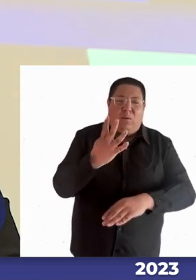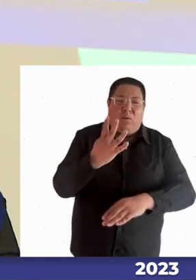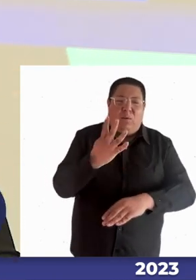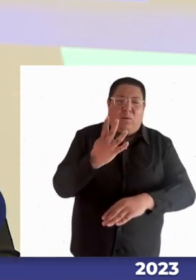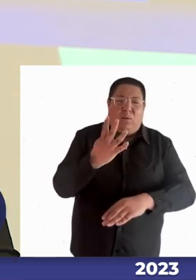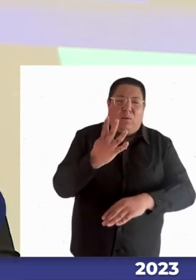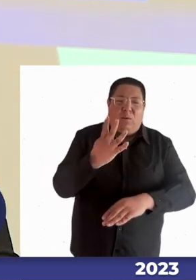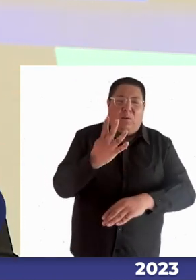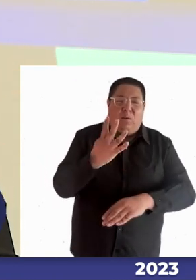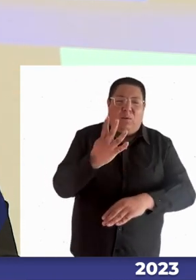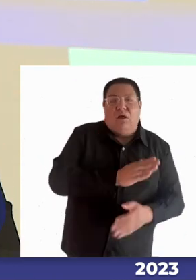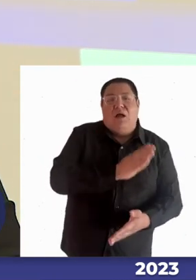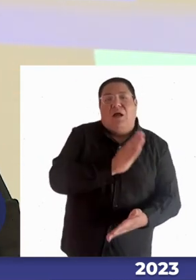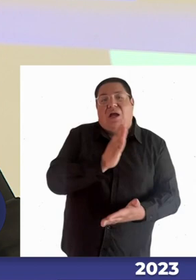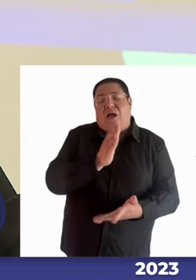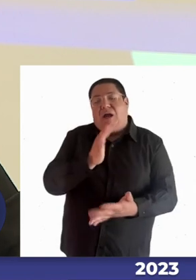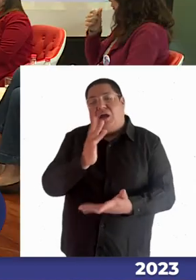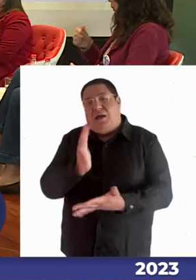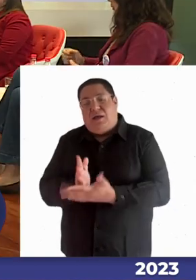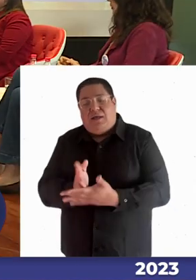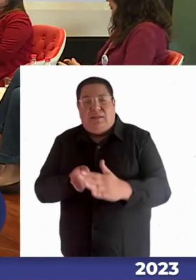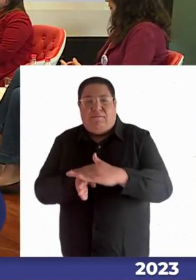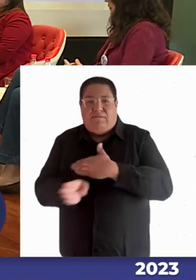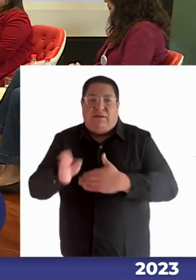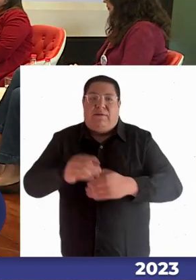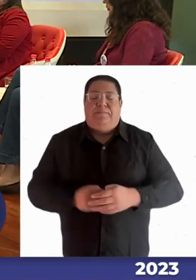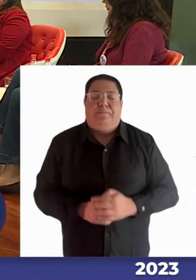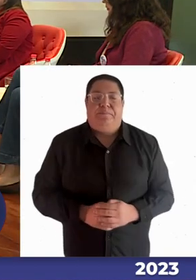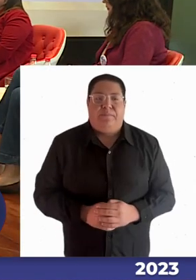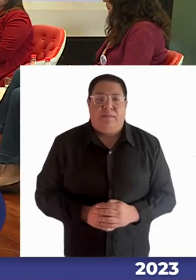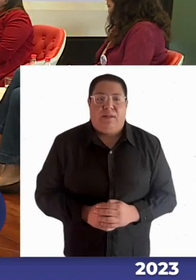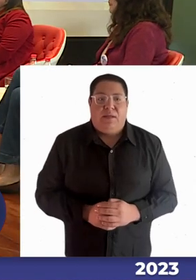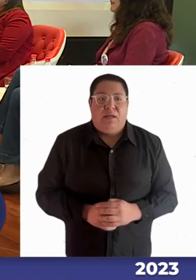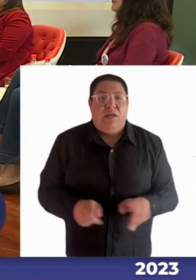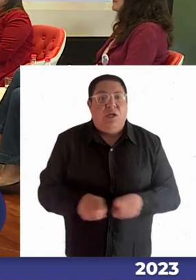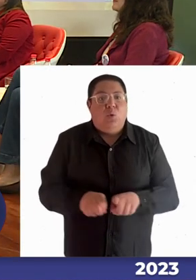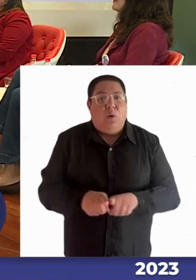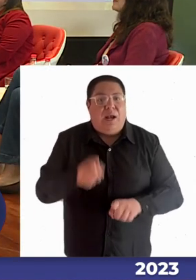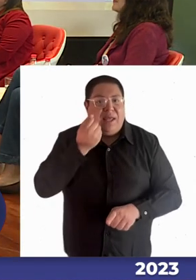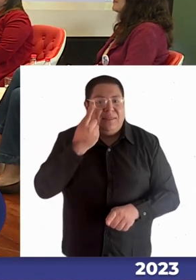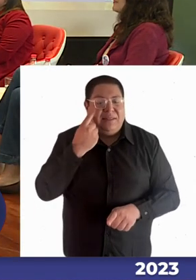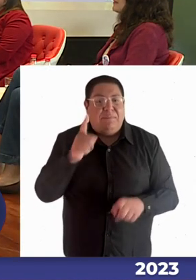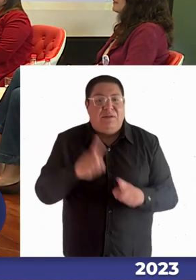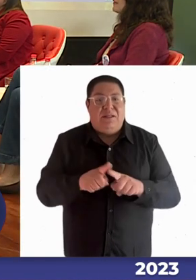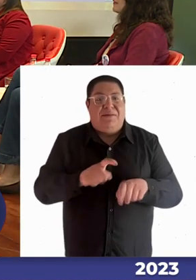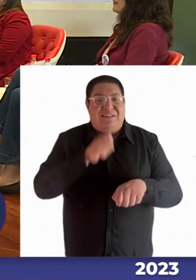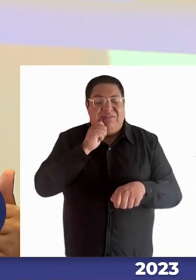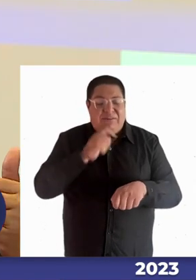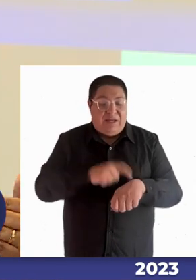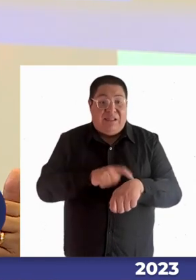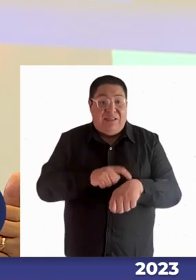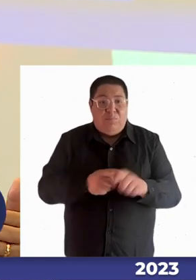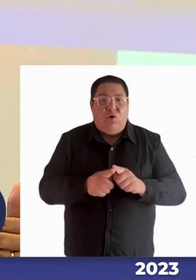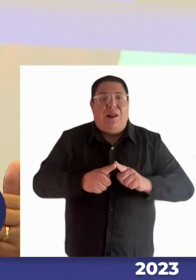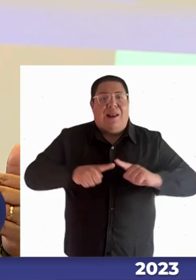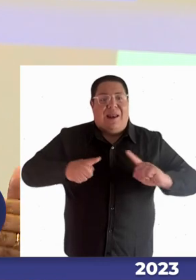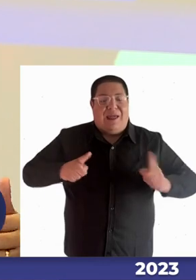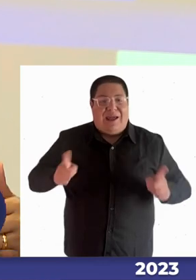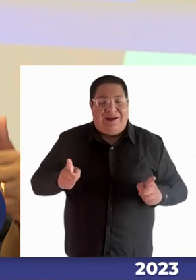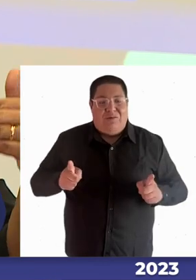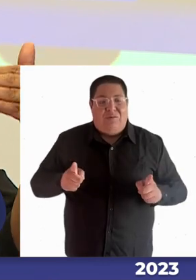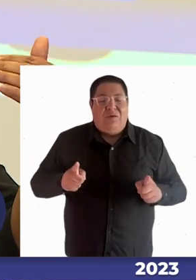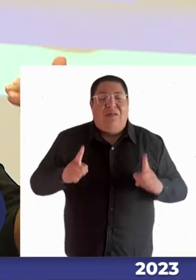través de esta vía pero que entendemos que este es un largo camino y que tenemos que ser capaces de